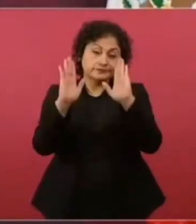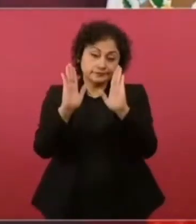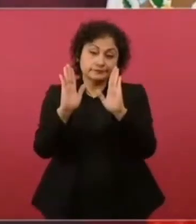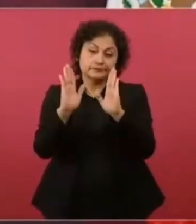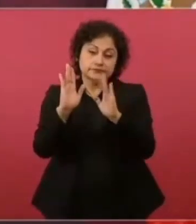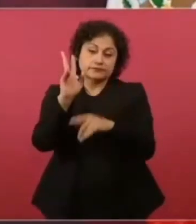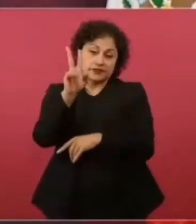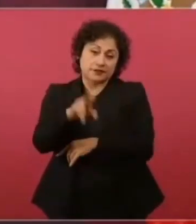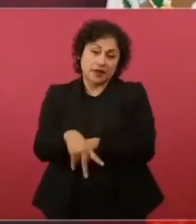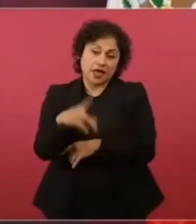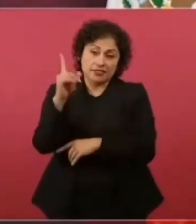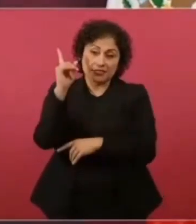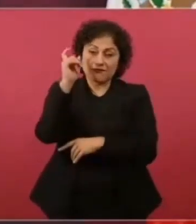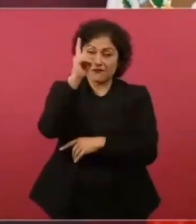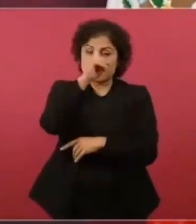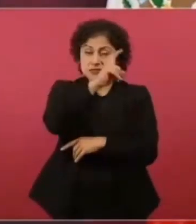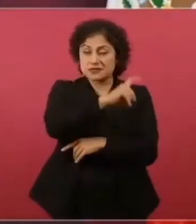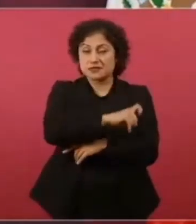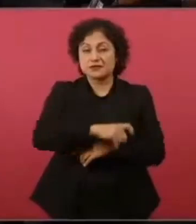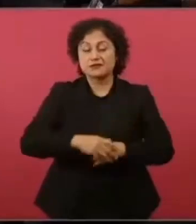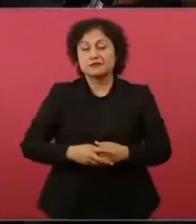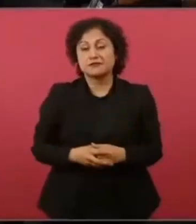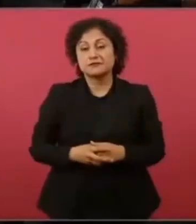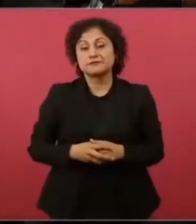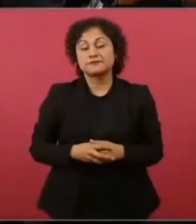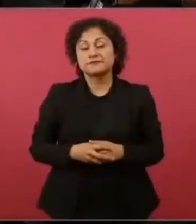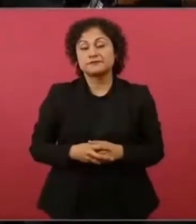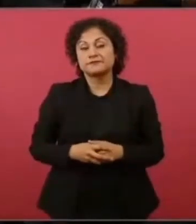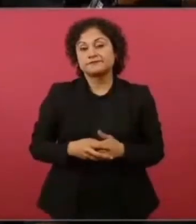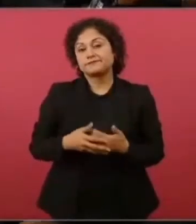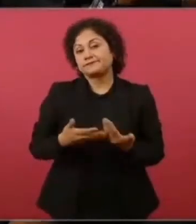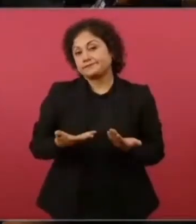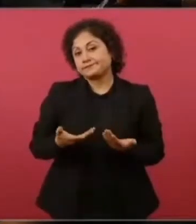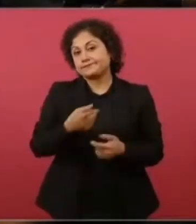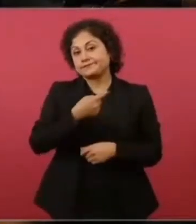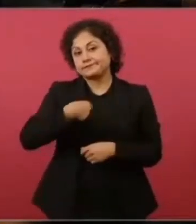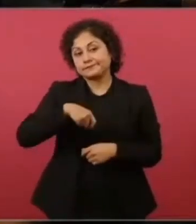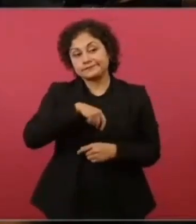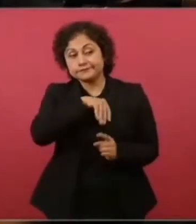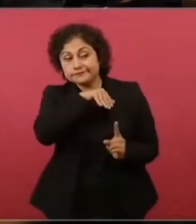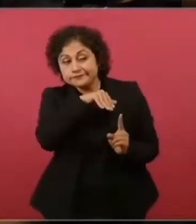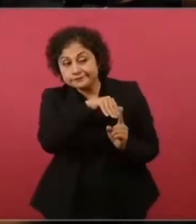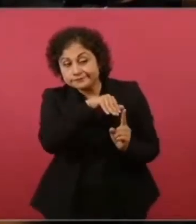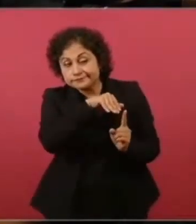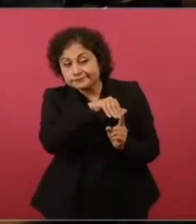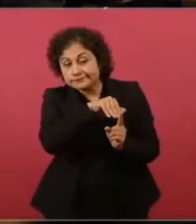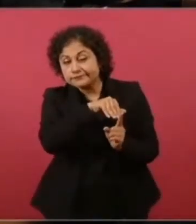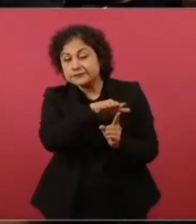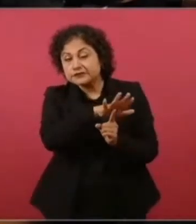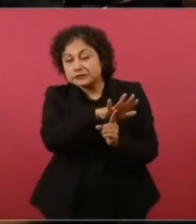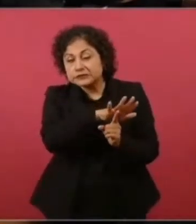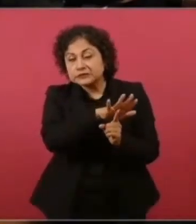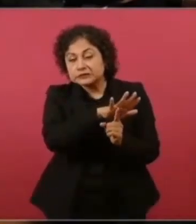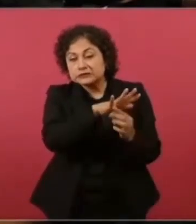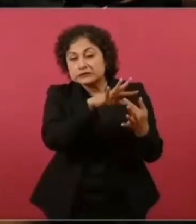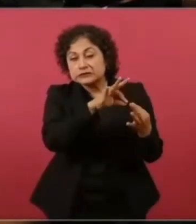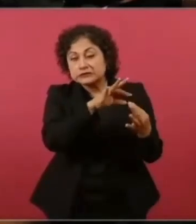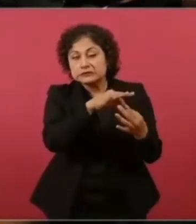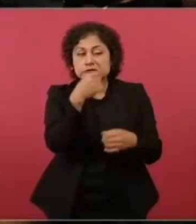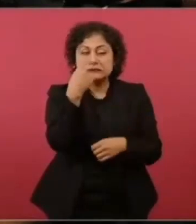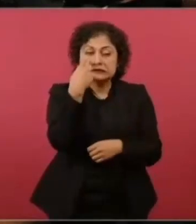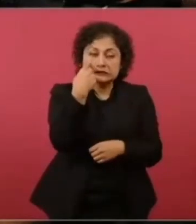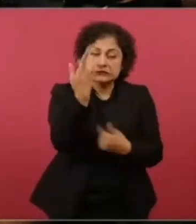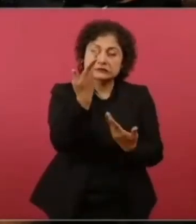convencerlo de que es importante